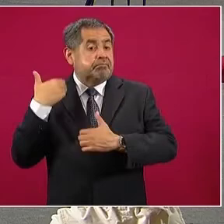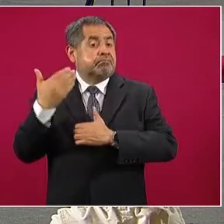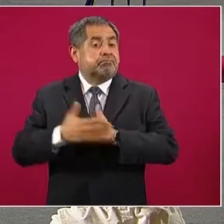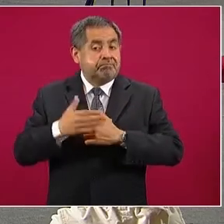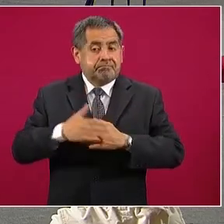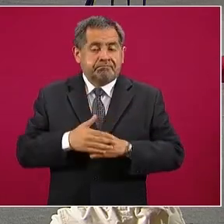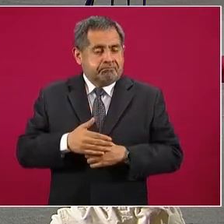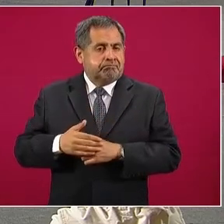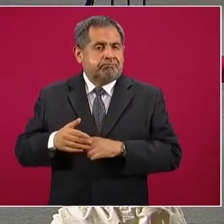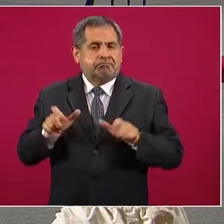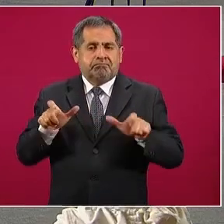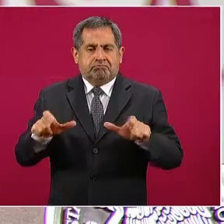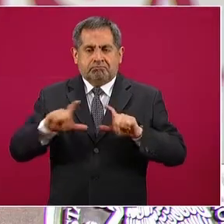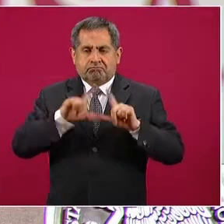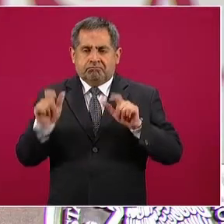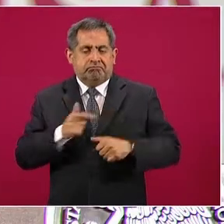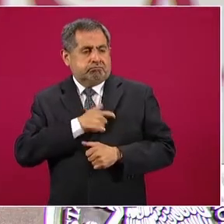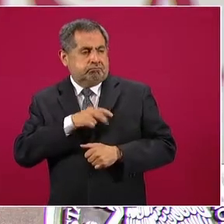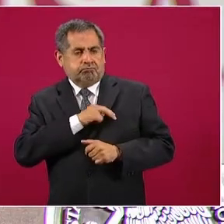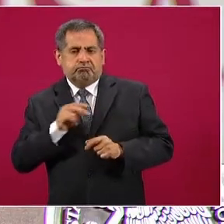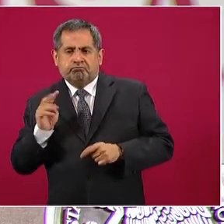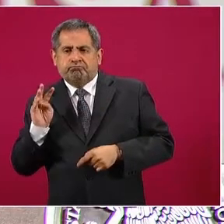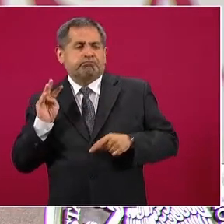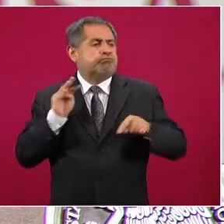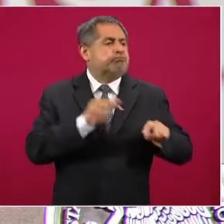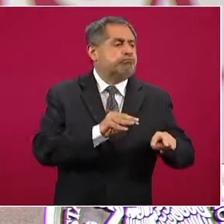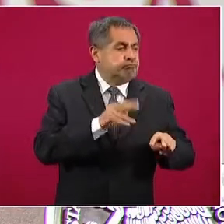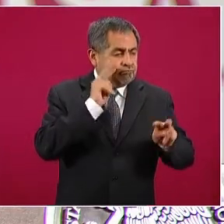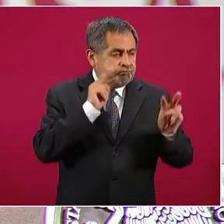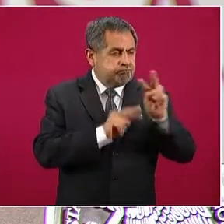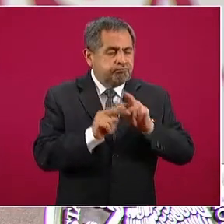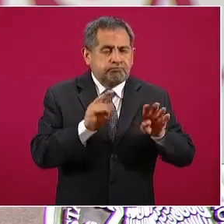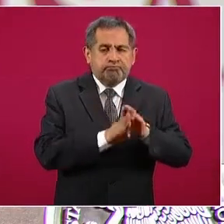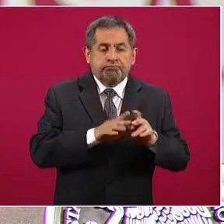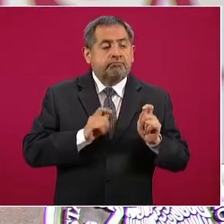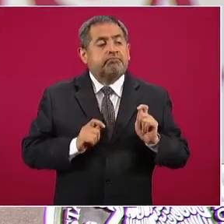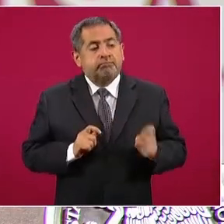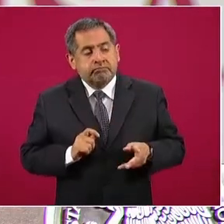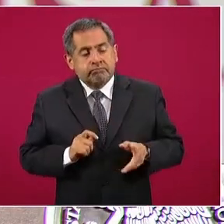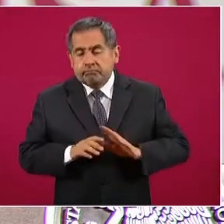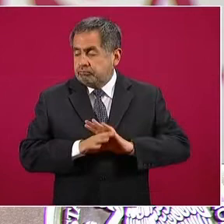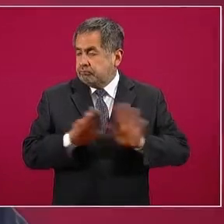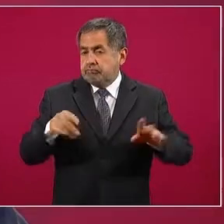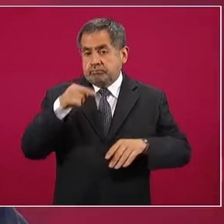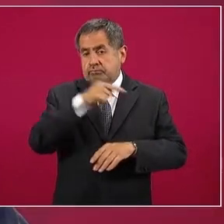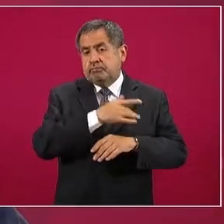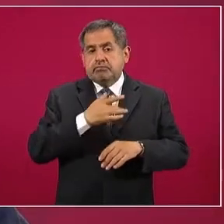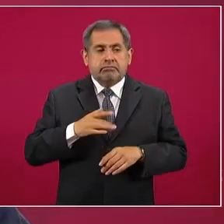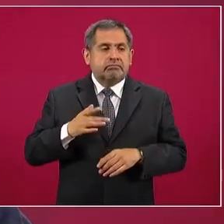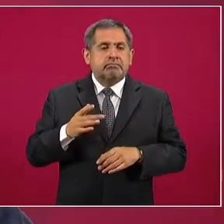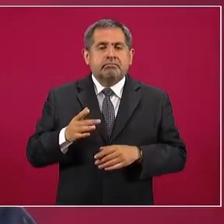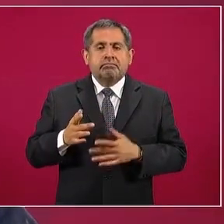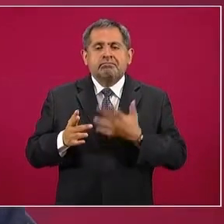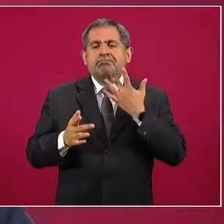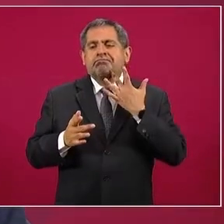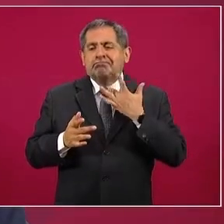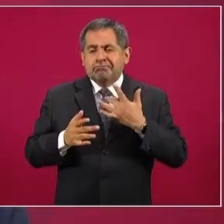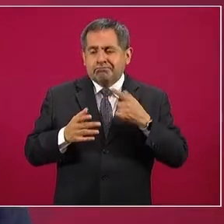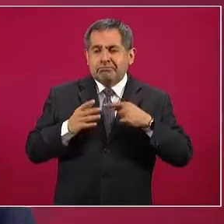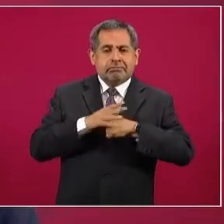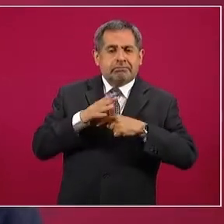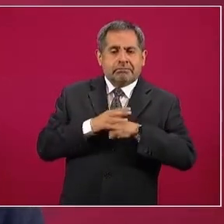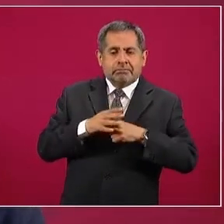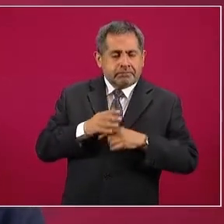Nacional en fecha próxima, la CRE y la ASEA, son gasolineras que están escondiéndonos algo, cómo